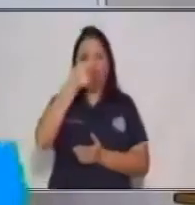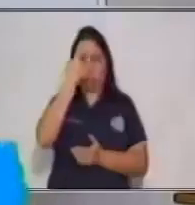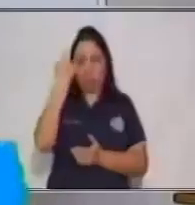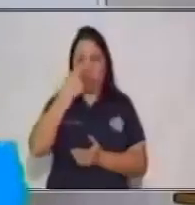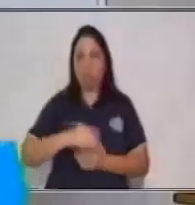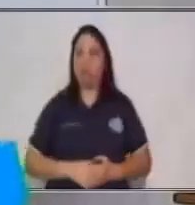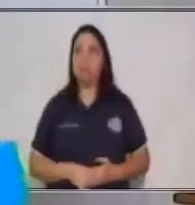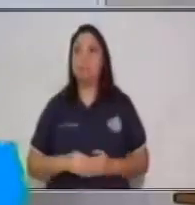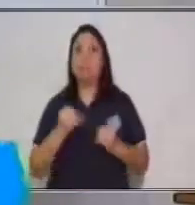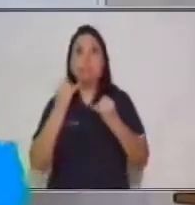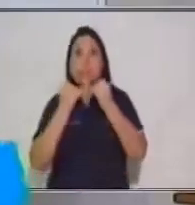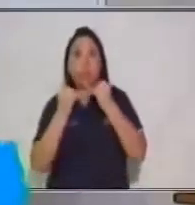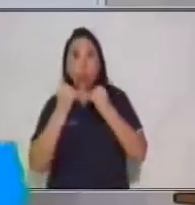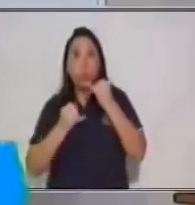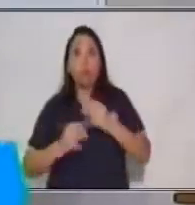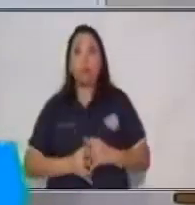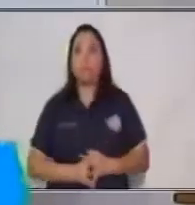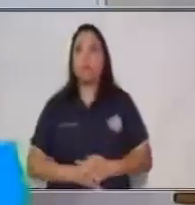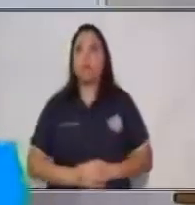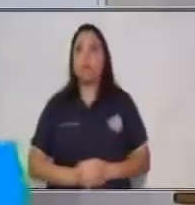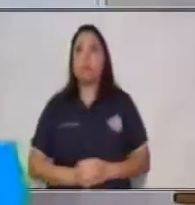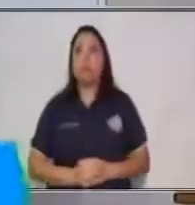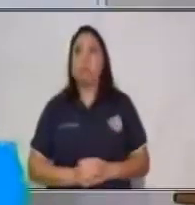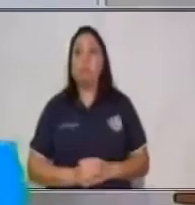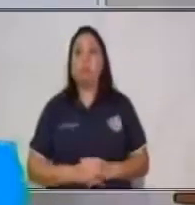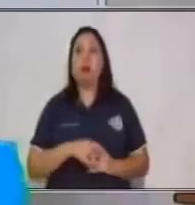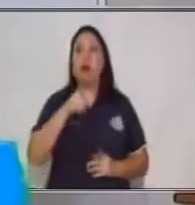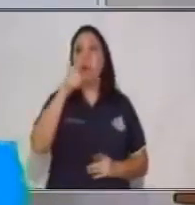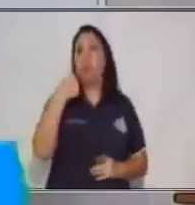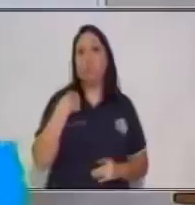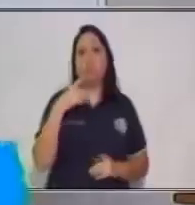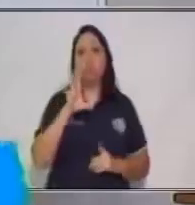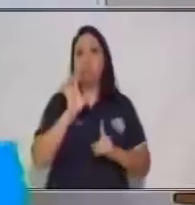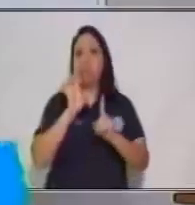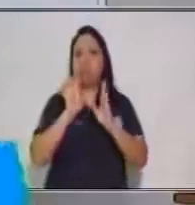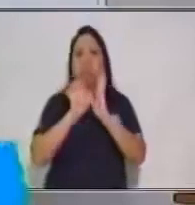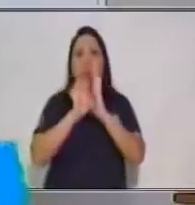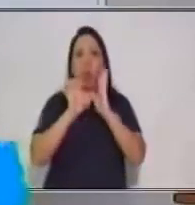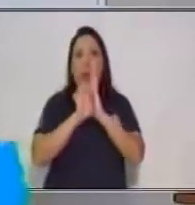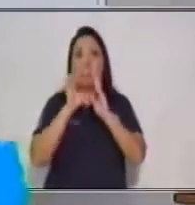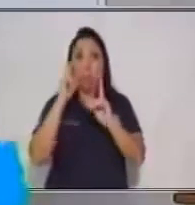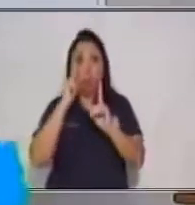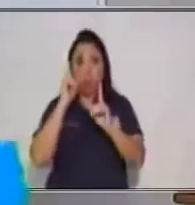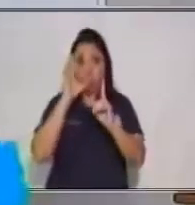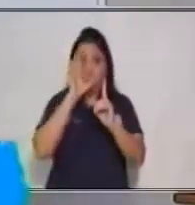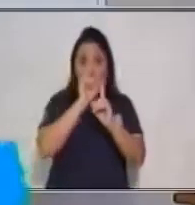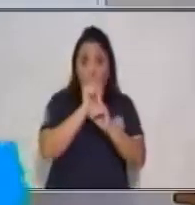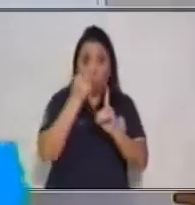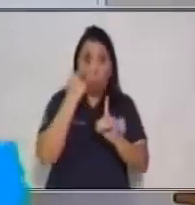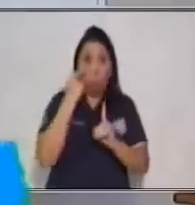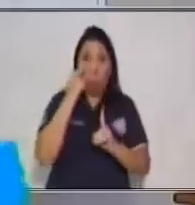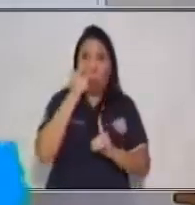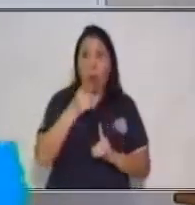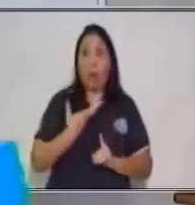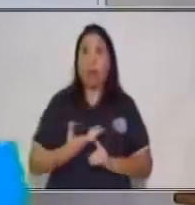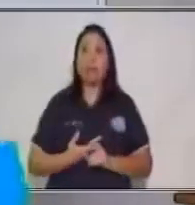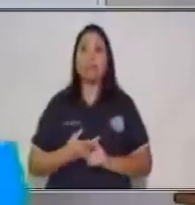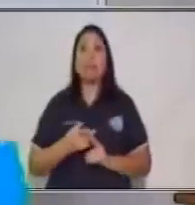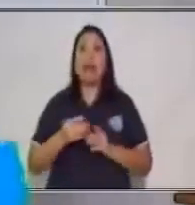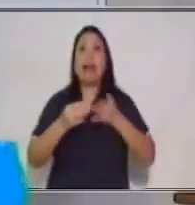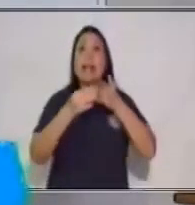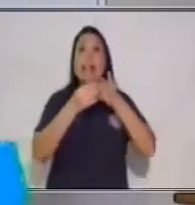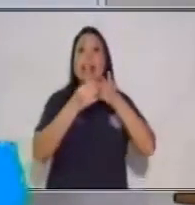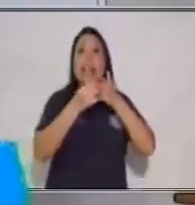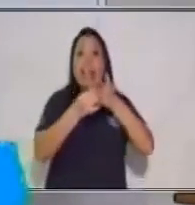Y por último, si tú encuentras que un tema de la guía de autoaprendizaje